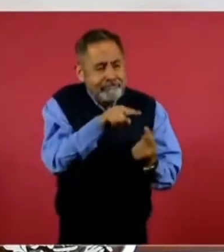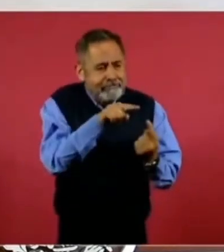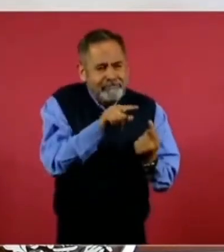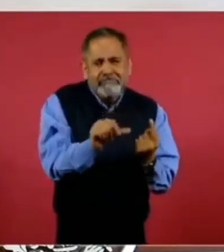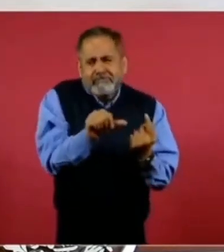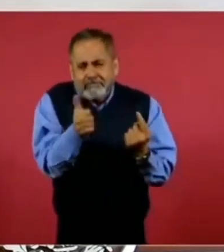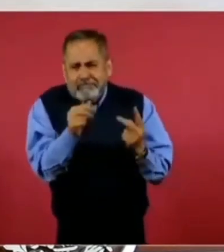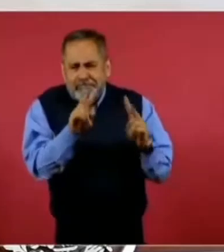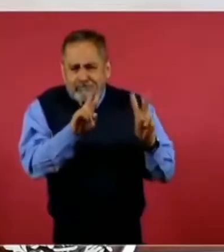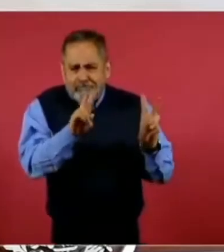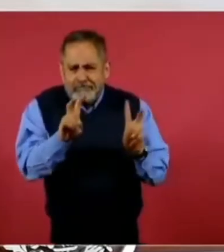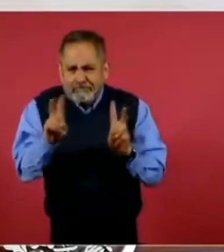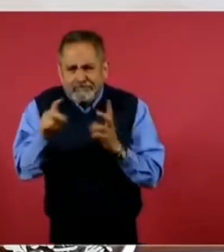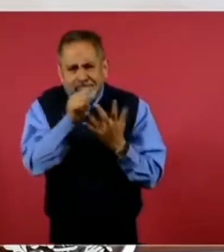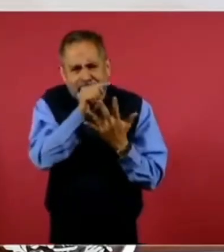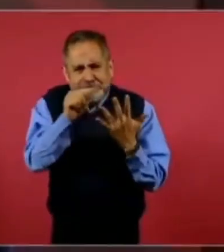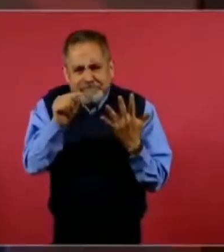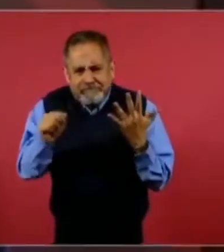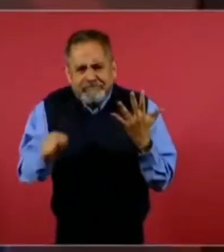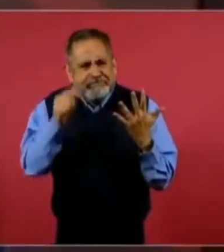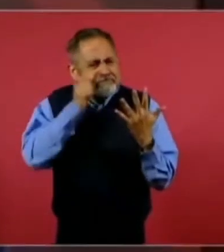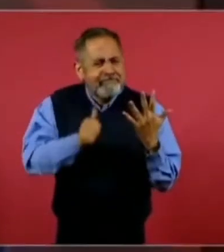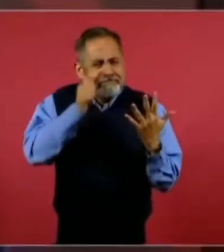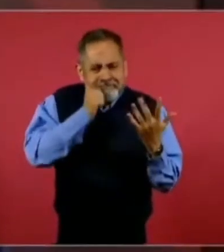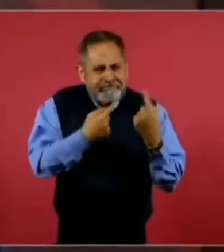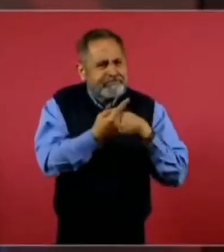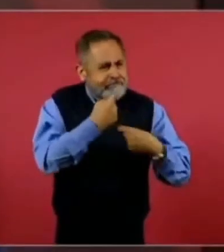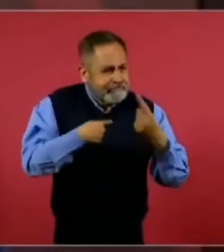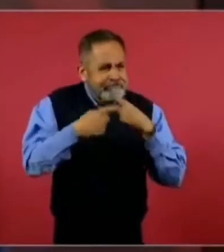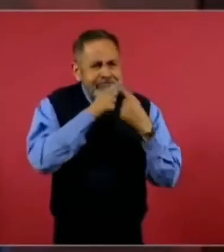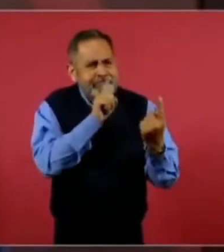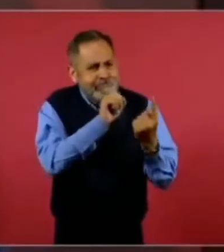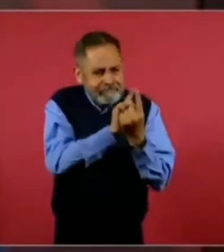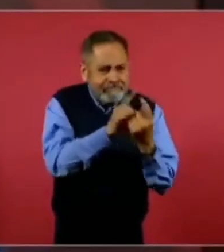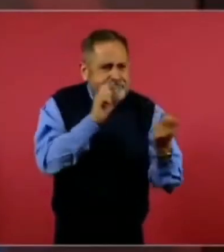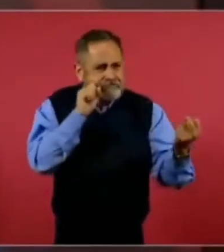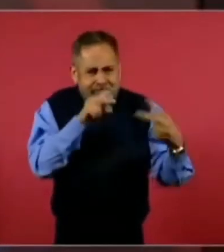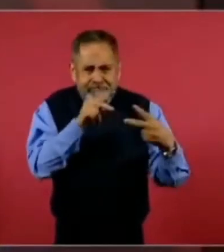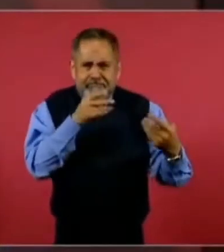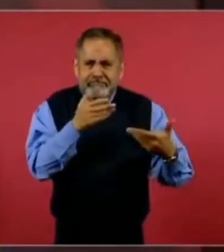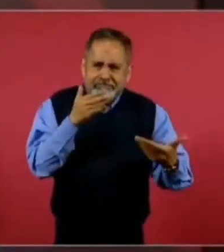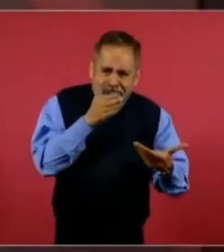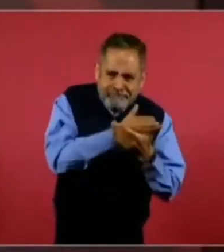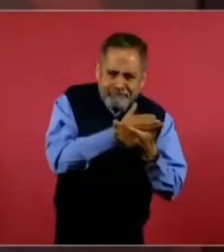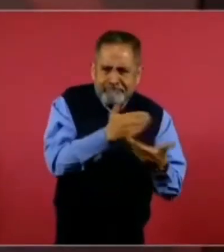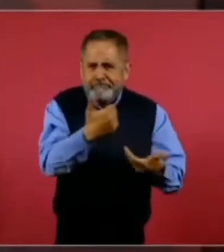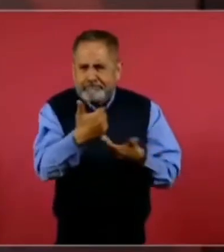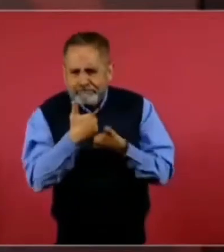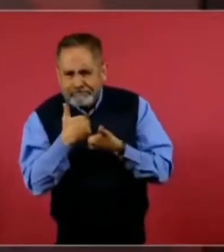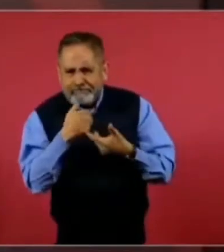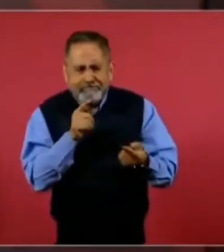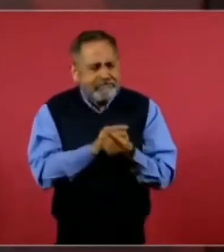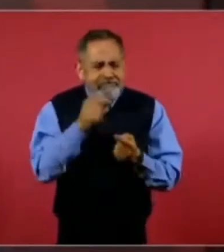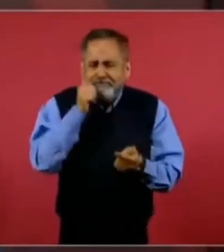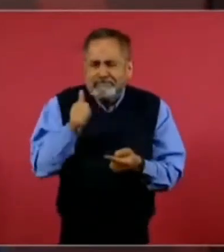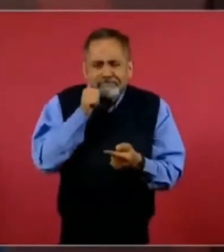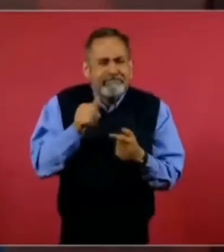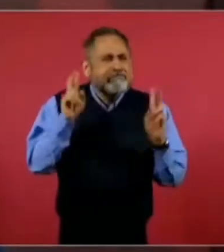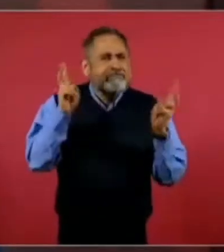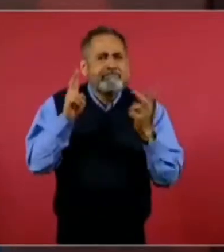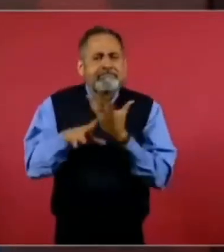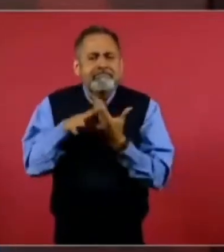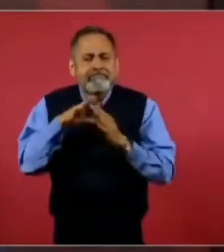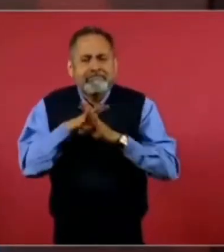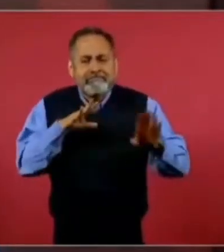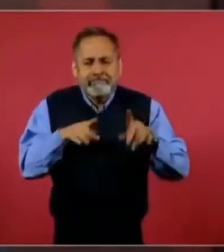temas. Siempre hay temas en materia de seguridad, en materia migratoria, fundamentalmente con